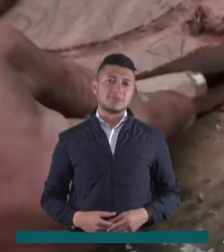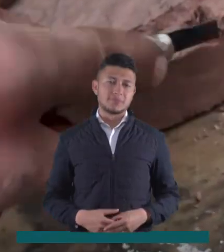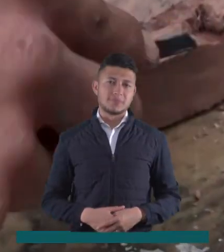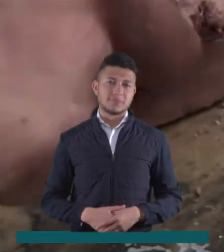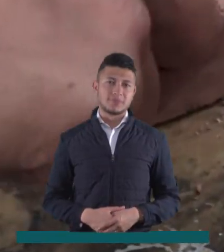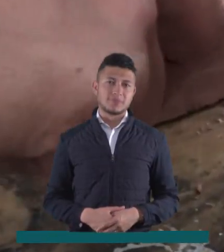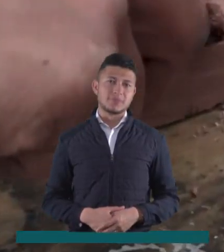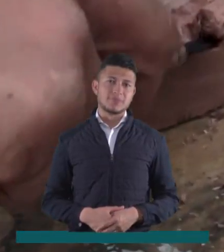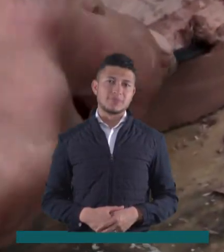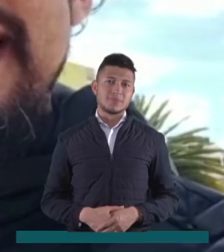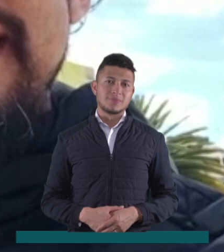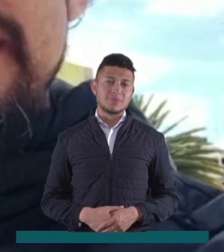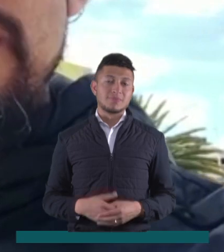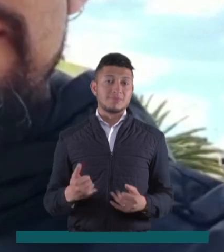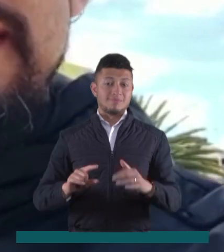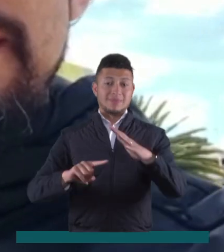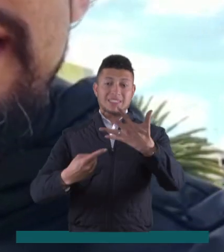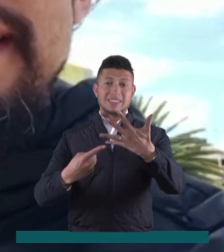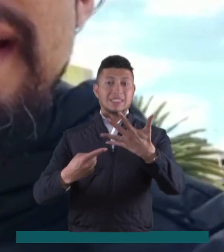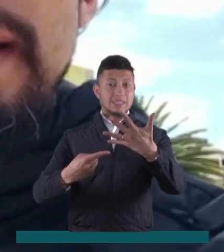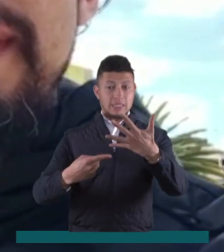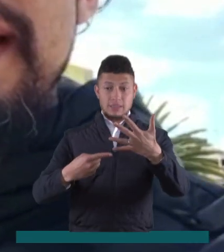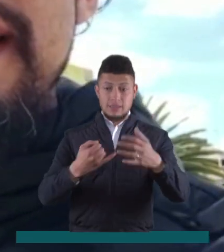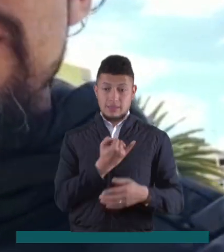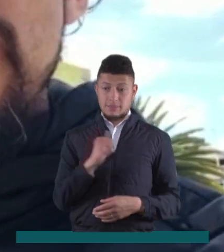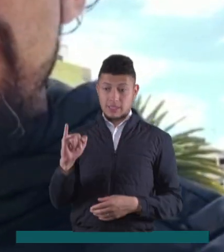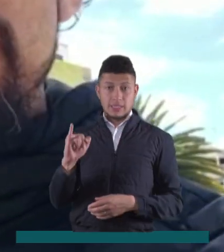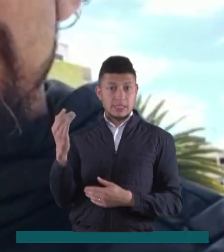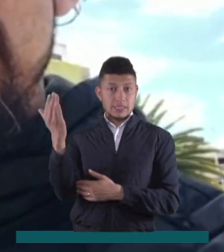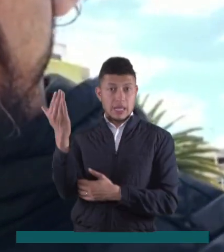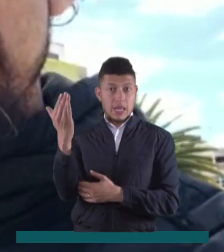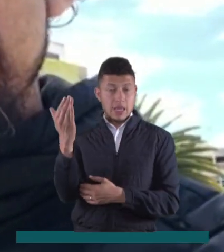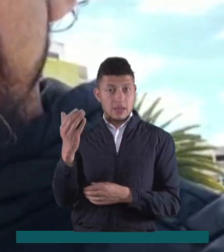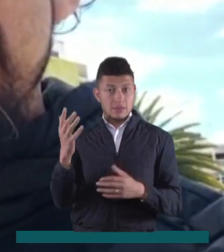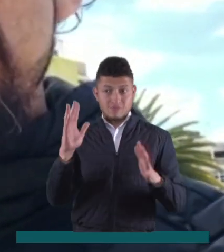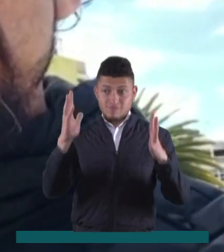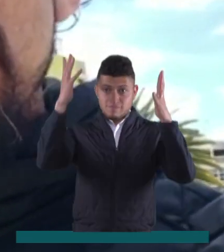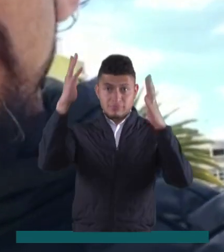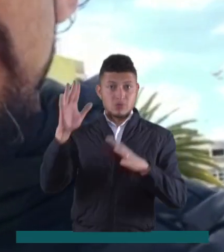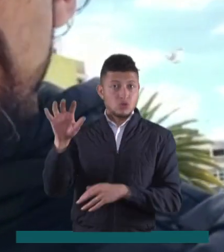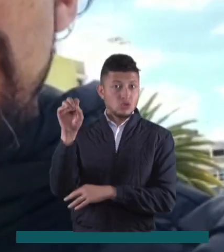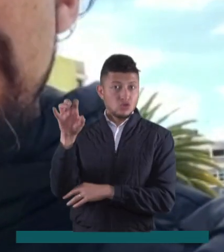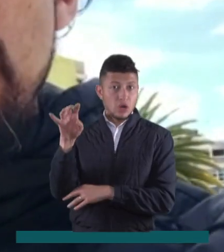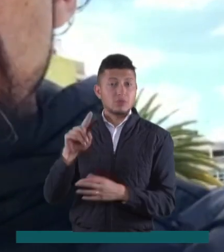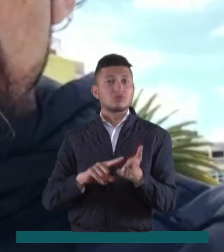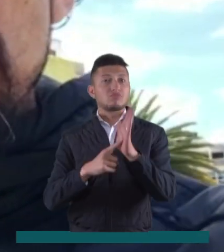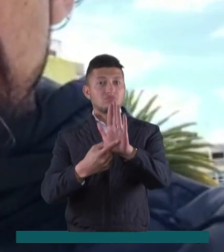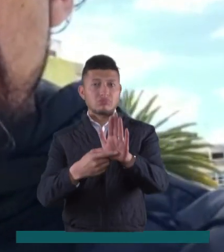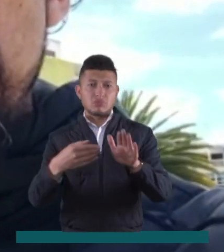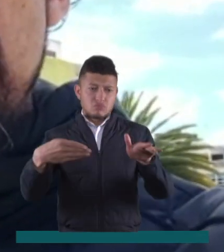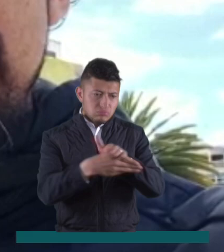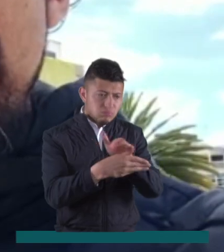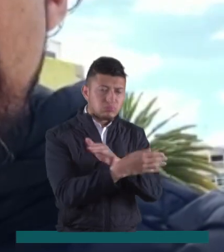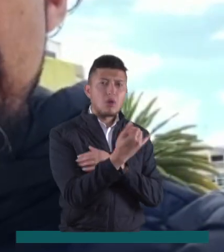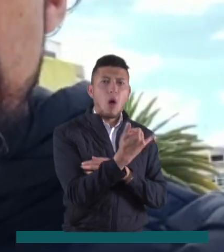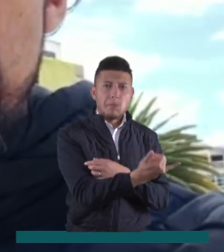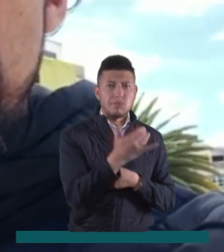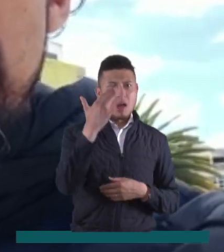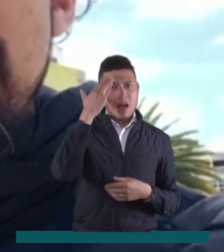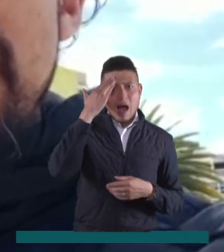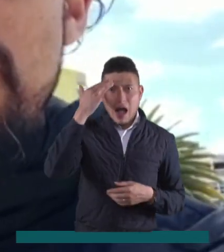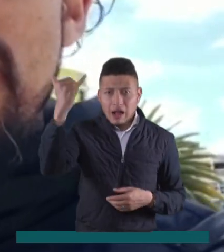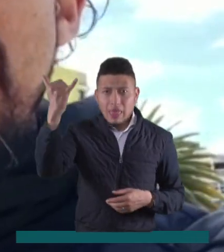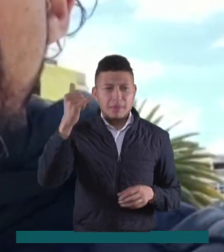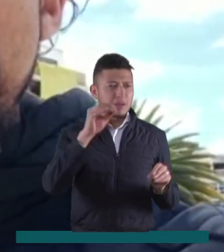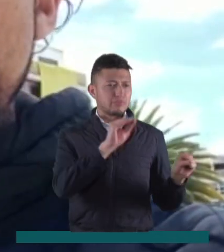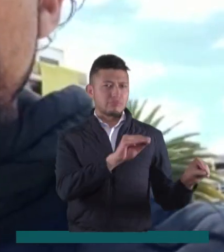Los asistentes a la sexta edición del Festival de Cine Independiente de Sogamoso tendrán la oportunidad de disfrutar de un nutrido componente académico